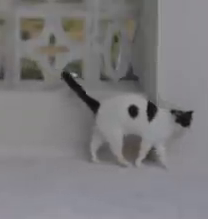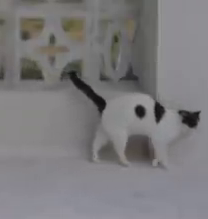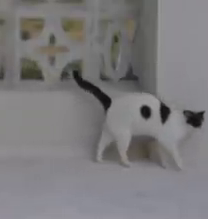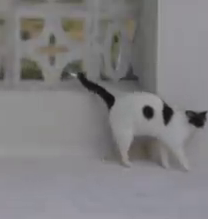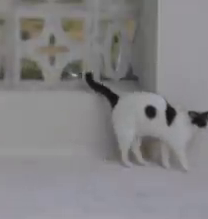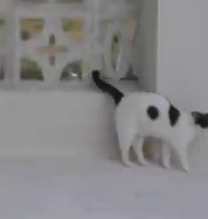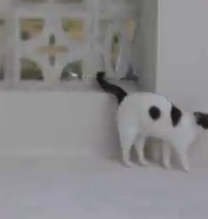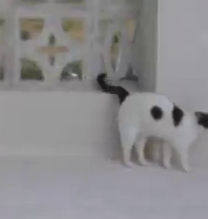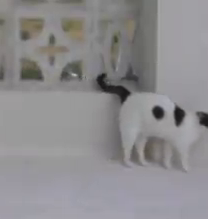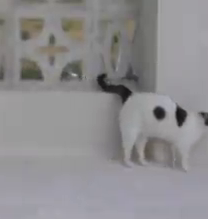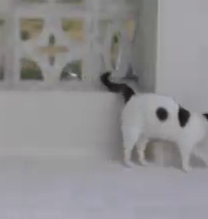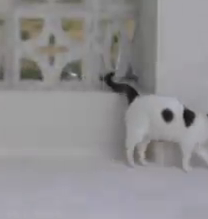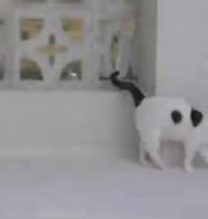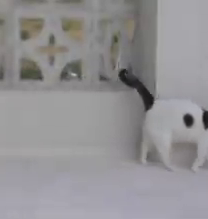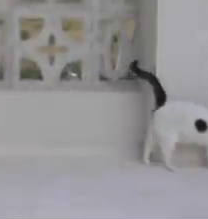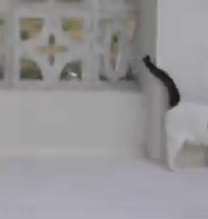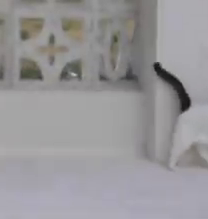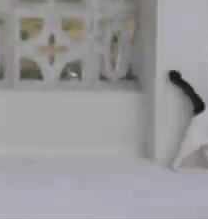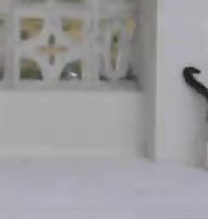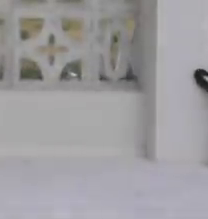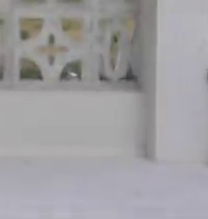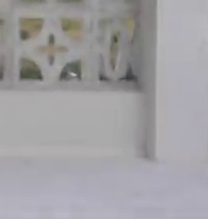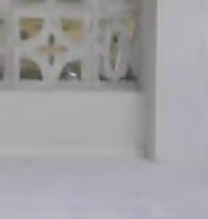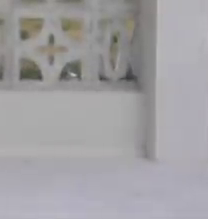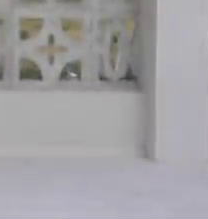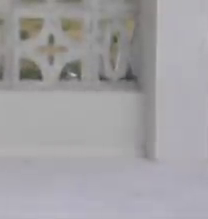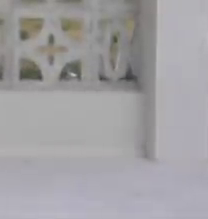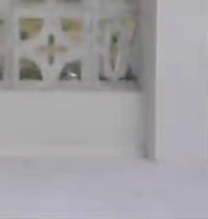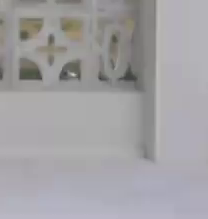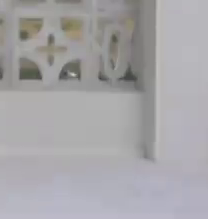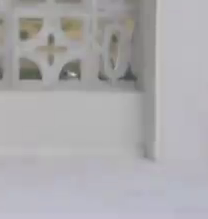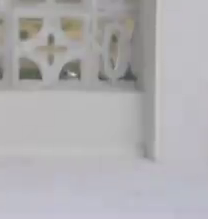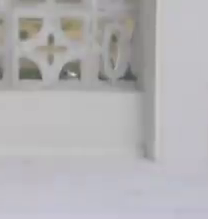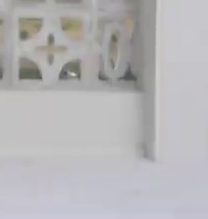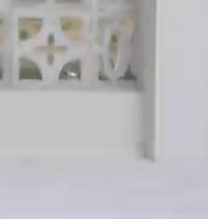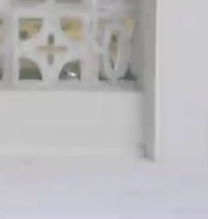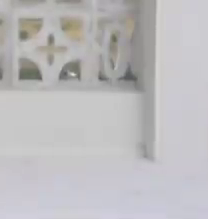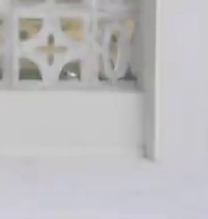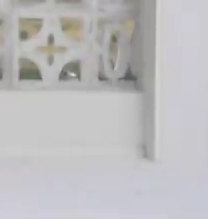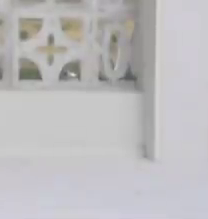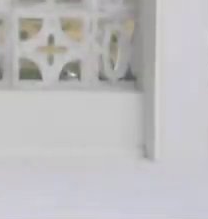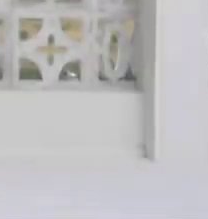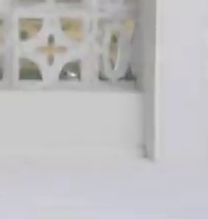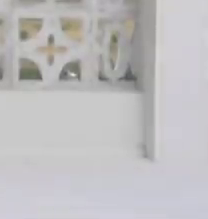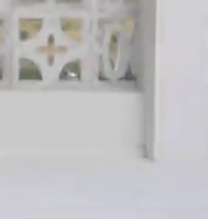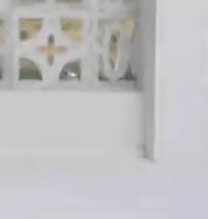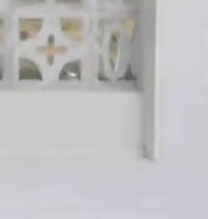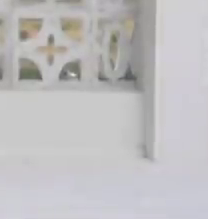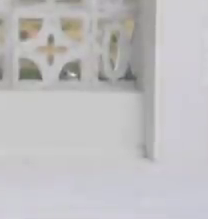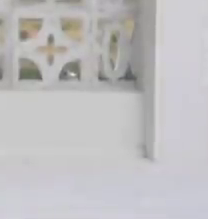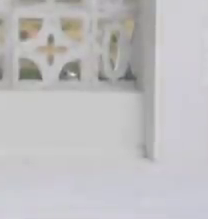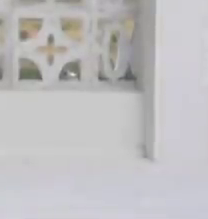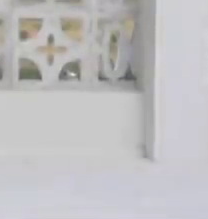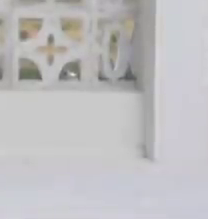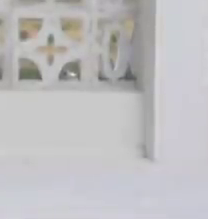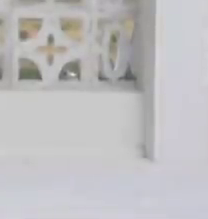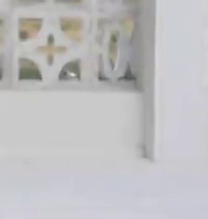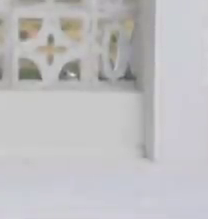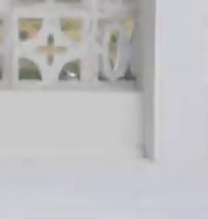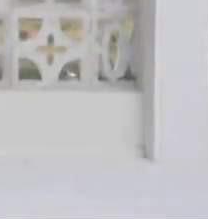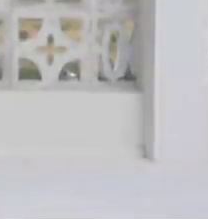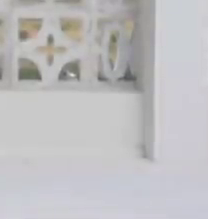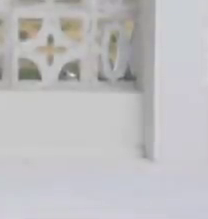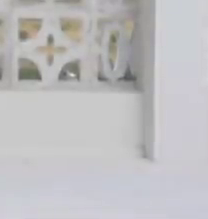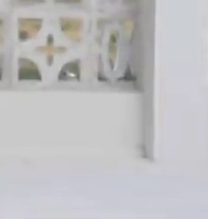8. Con las dos manos sujetamos la cabeza hacia abajo. 1, 2,